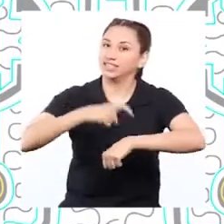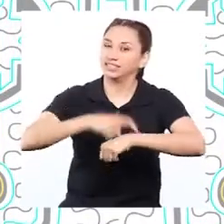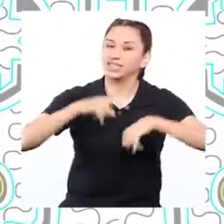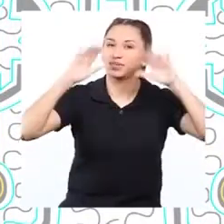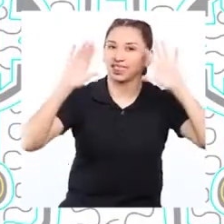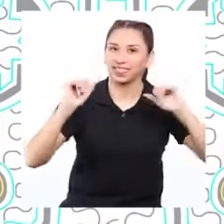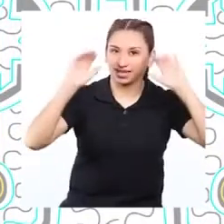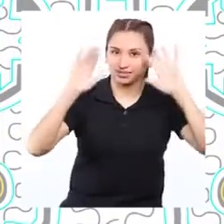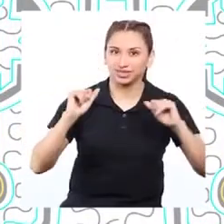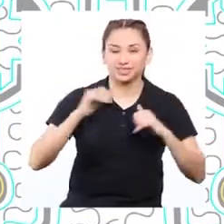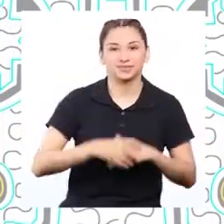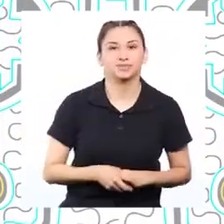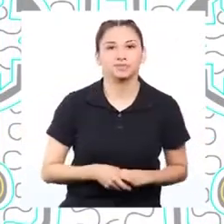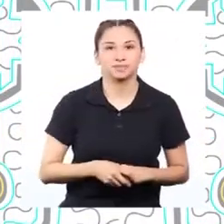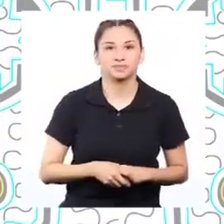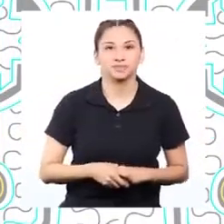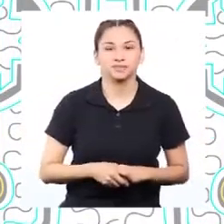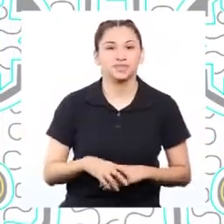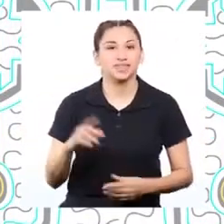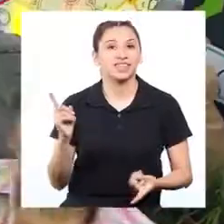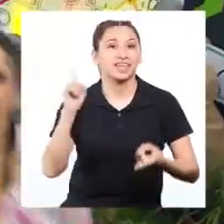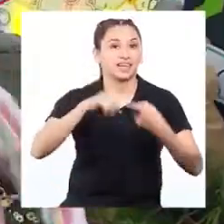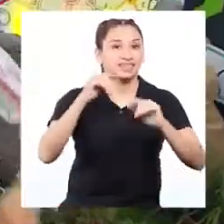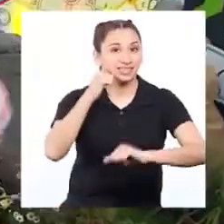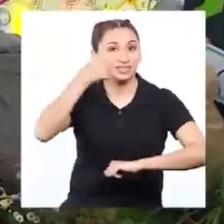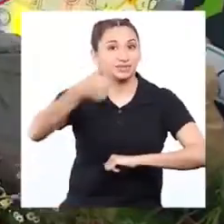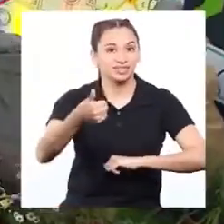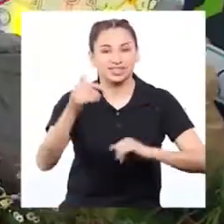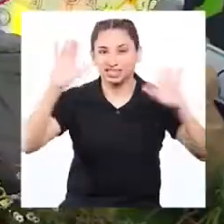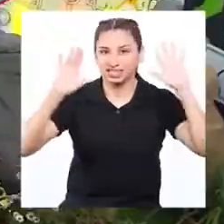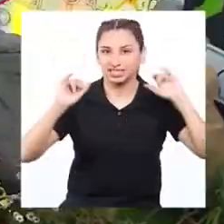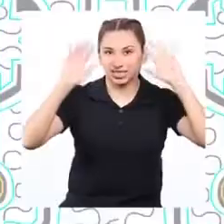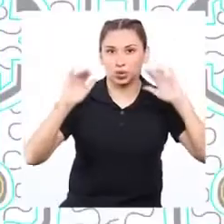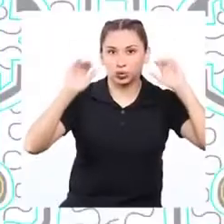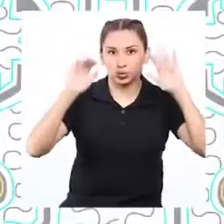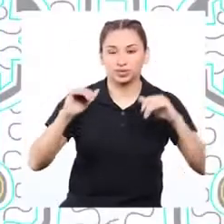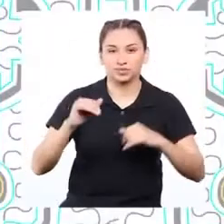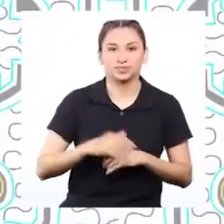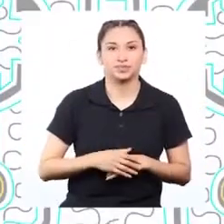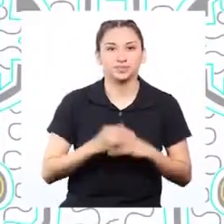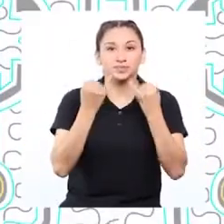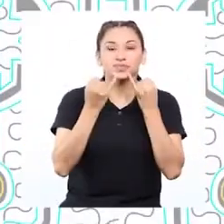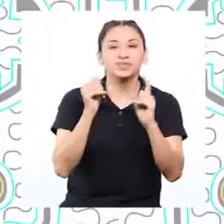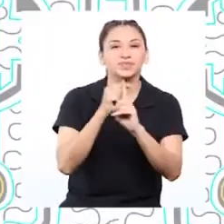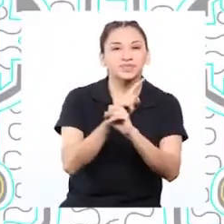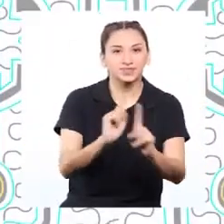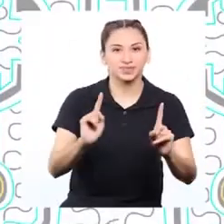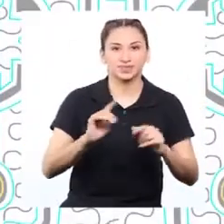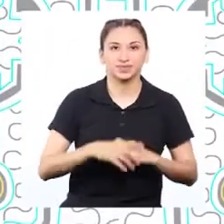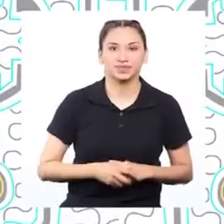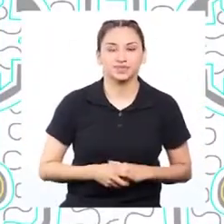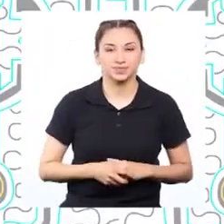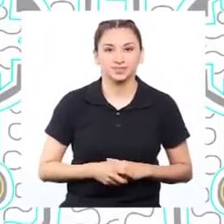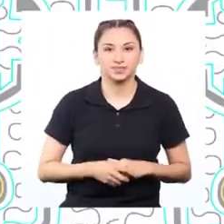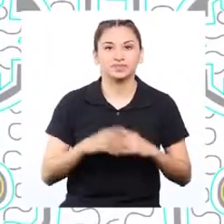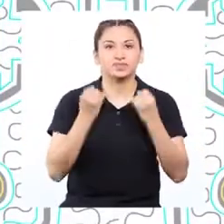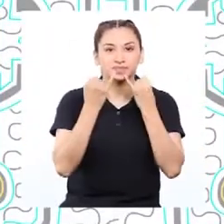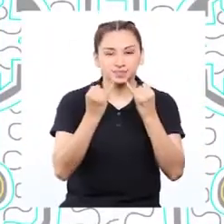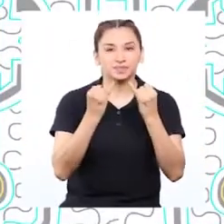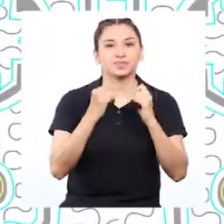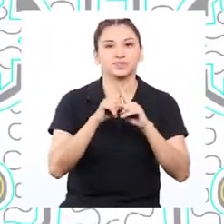ha llegado el momento de despedirnos. Hasta mañana. ¡Chau! ¡Jaquí sin cama!